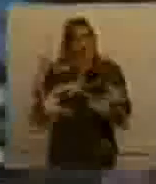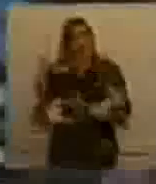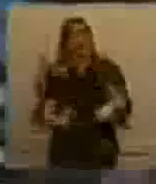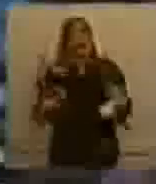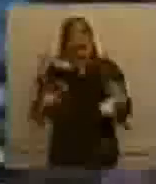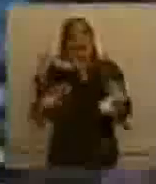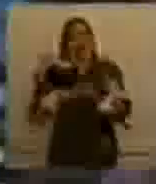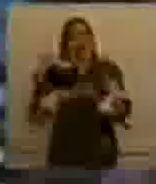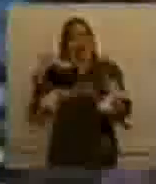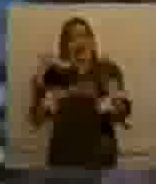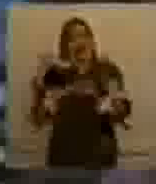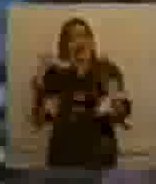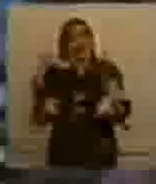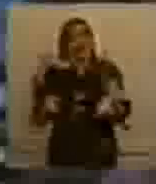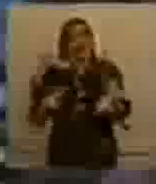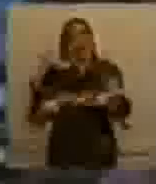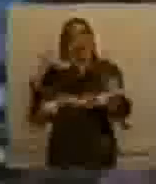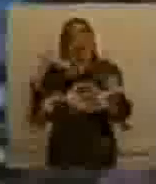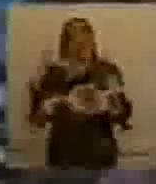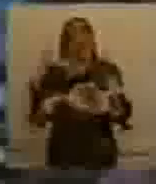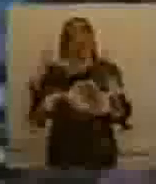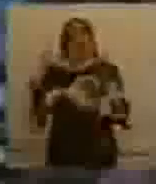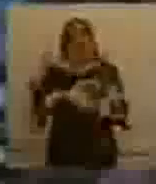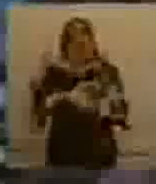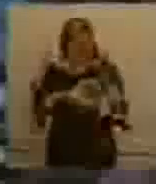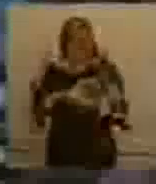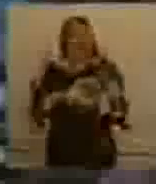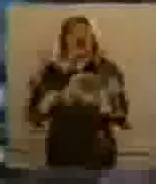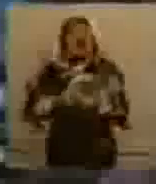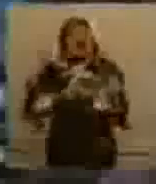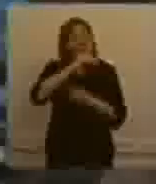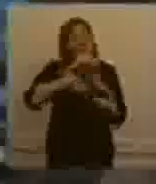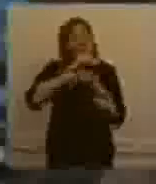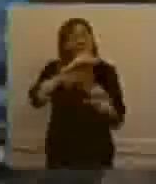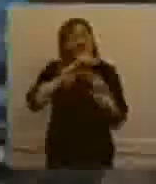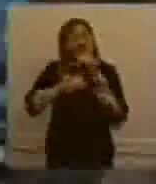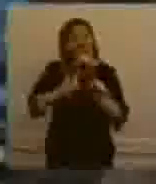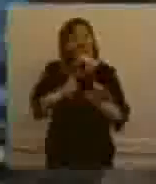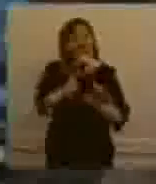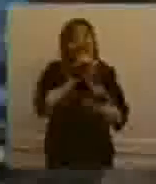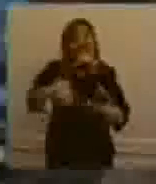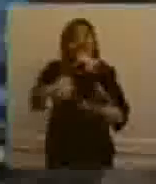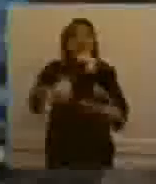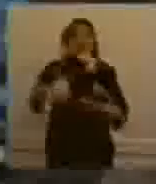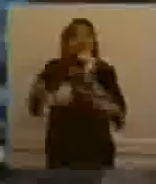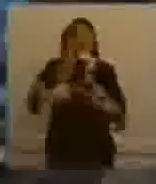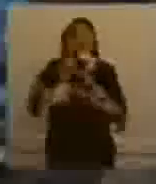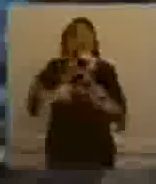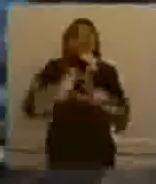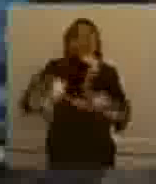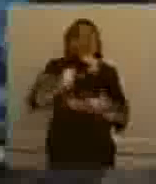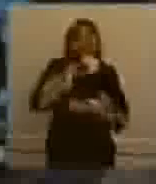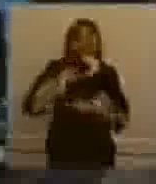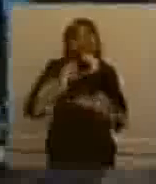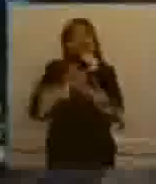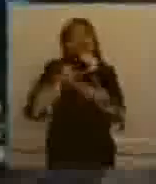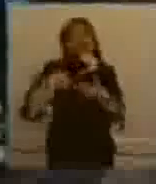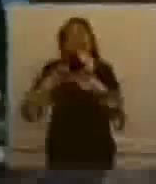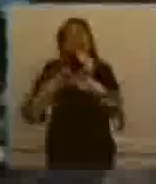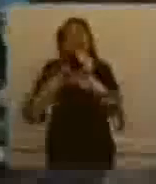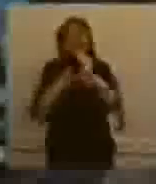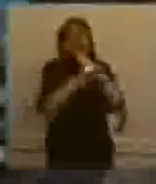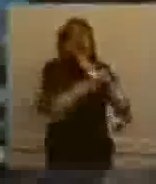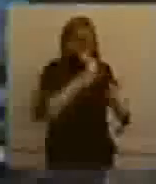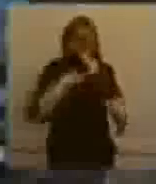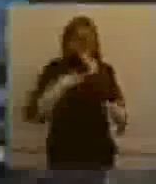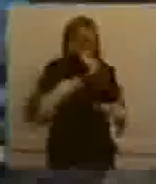duplicar el monto de las asignaciones familiares que reciben los trabajadores en relación de dependencia. Esto es,